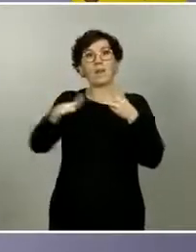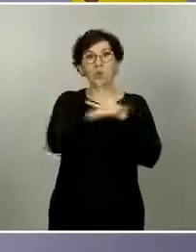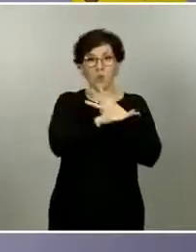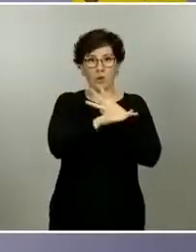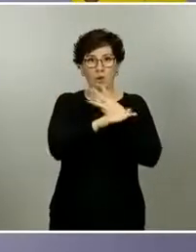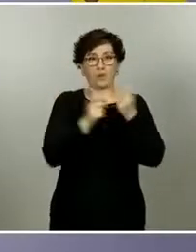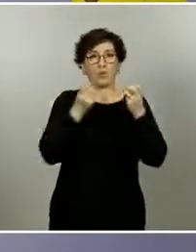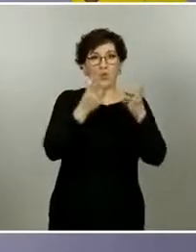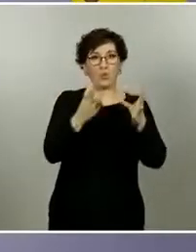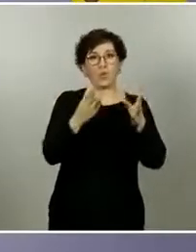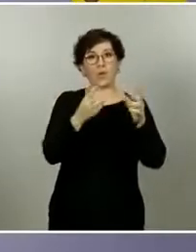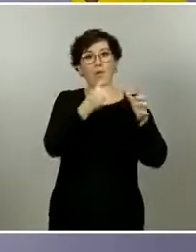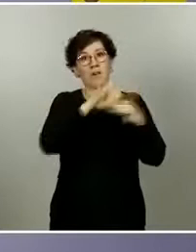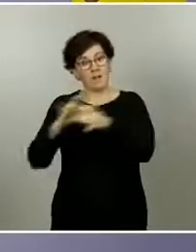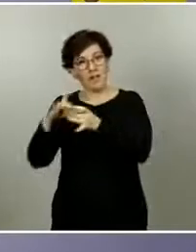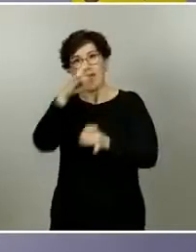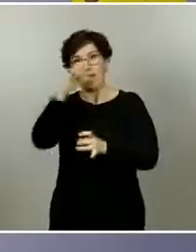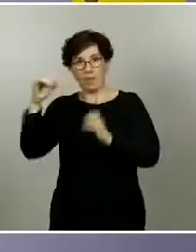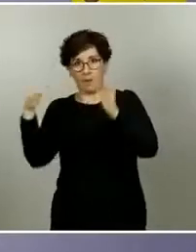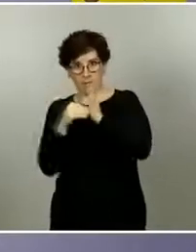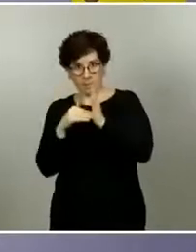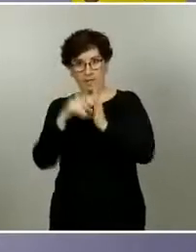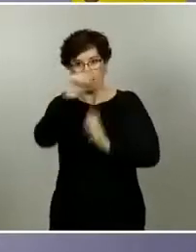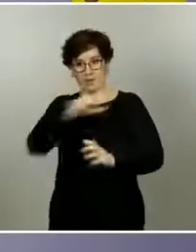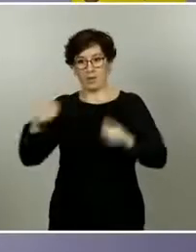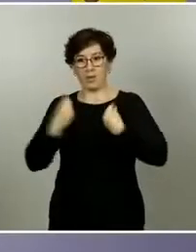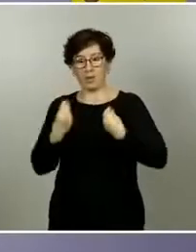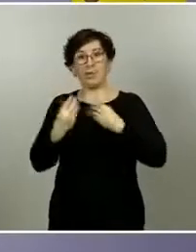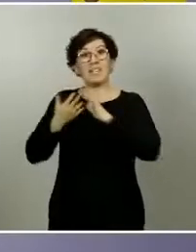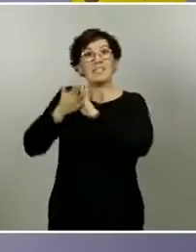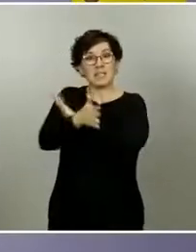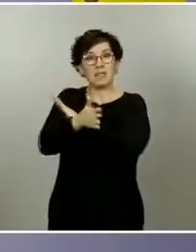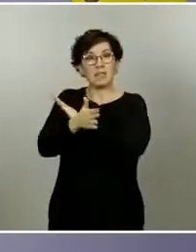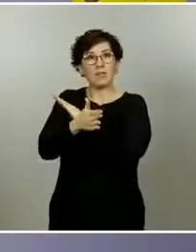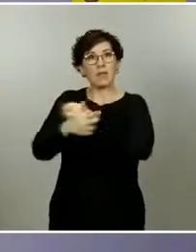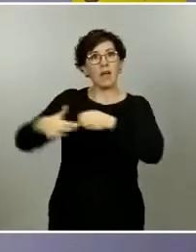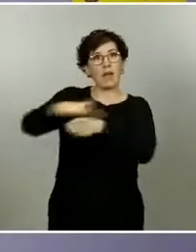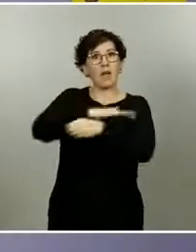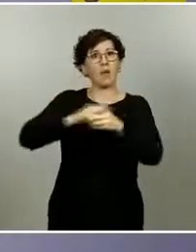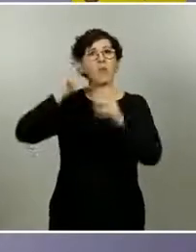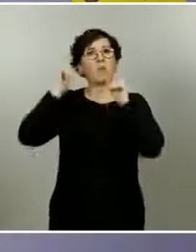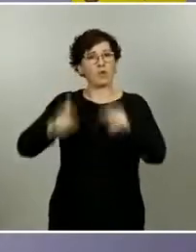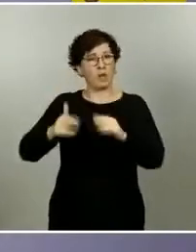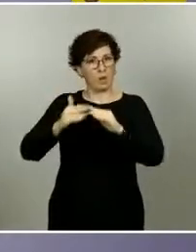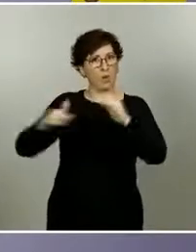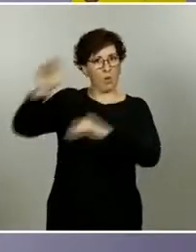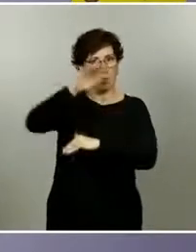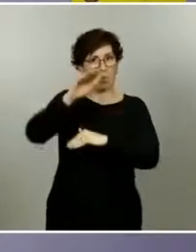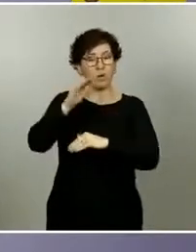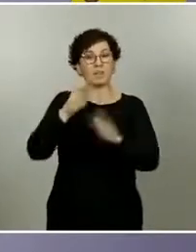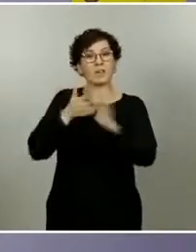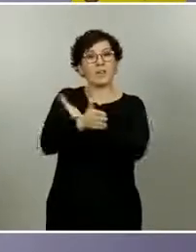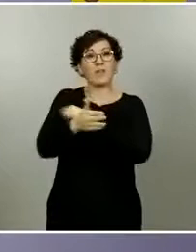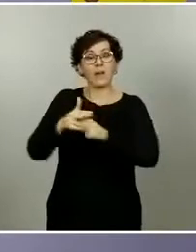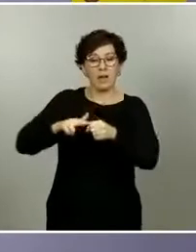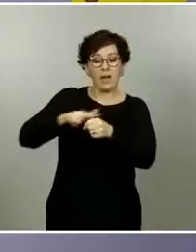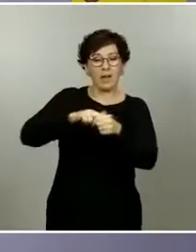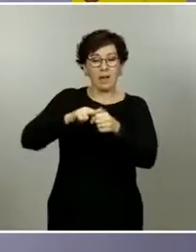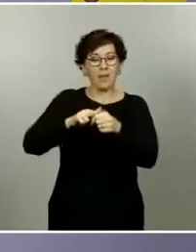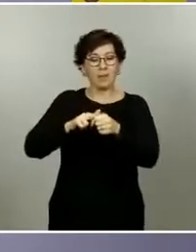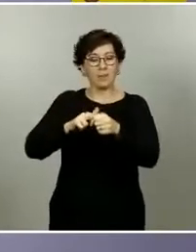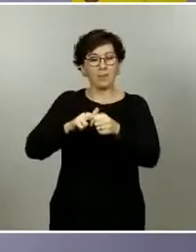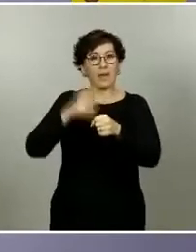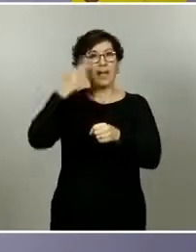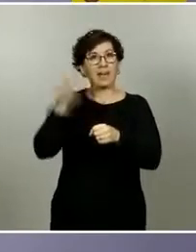muertes por 100.000 habitantes esto viene a corroborar que la mortalidad en la región ha sido especialmente elevada ¿se corre más riesgo en las provincias con